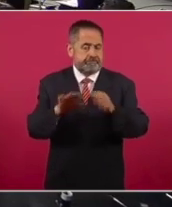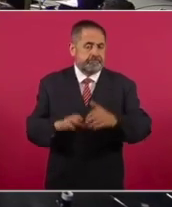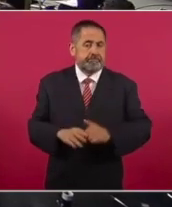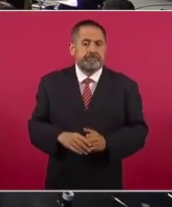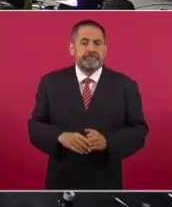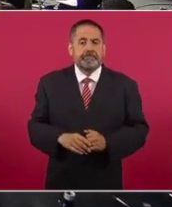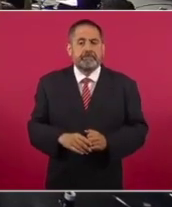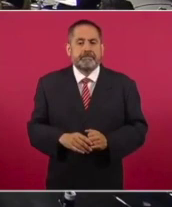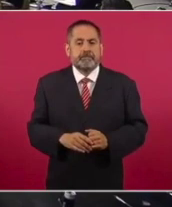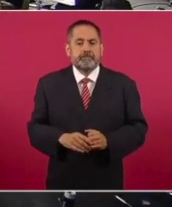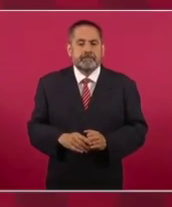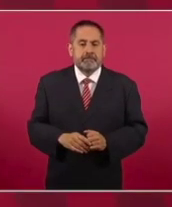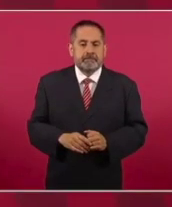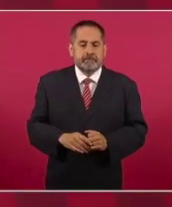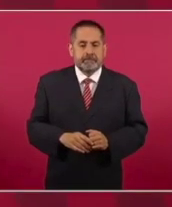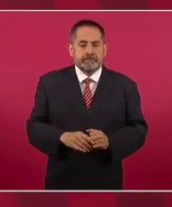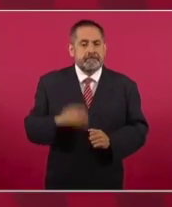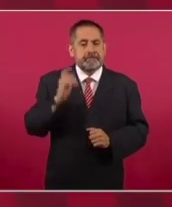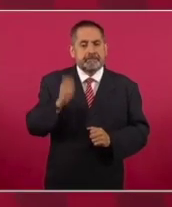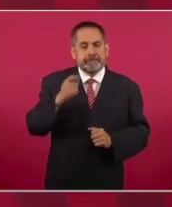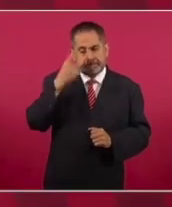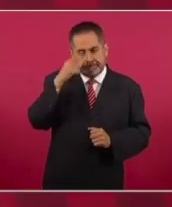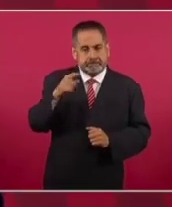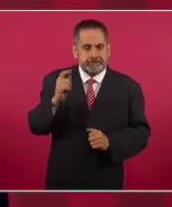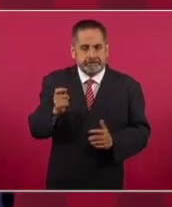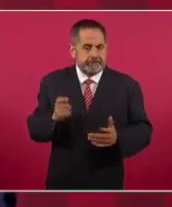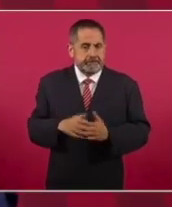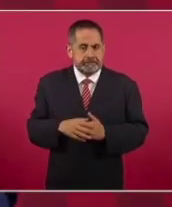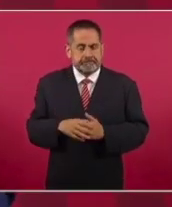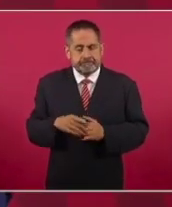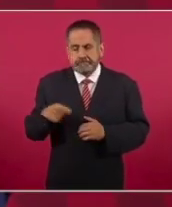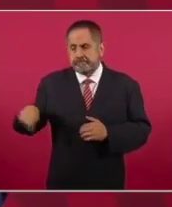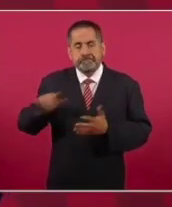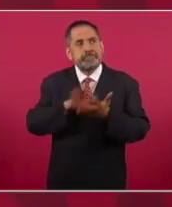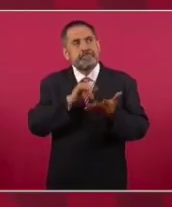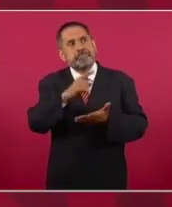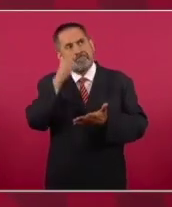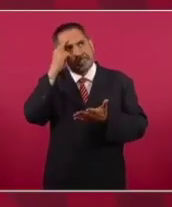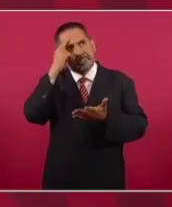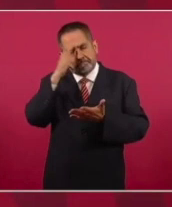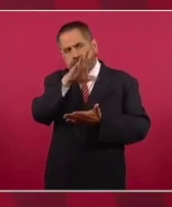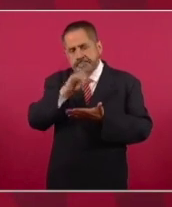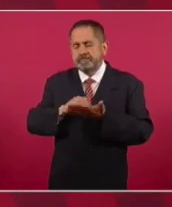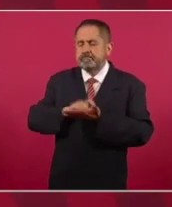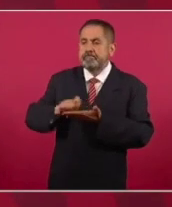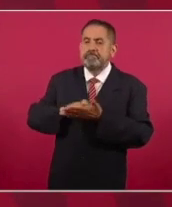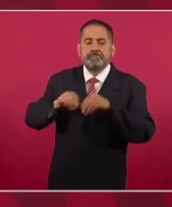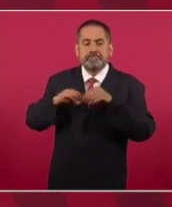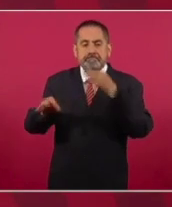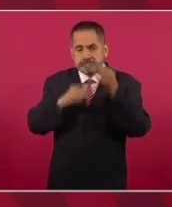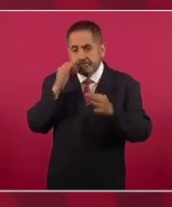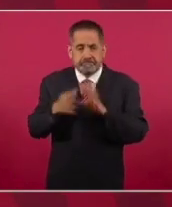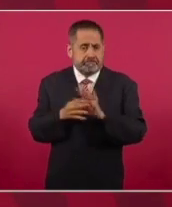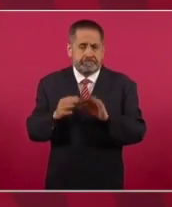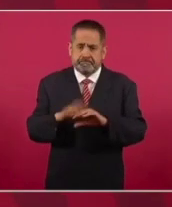Hasta es para retomarlo, porque lo explicó muy bien, de cómo